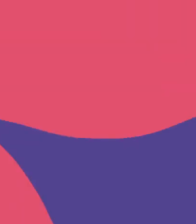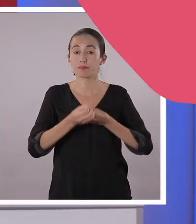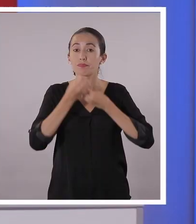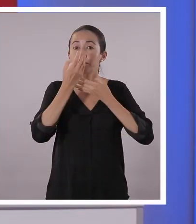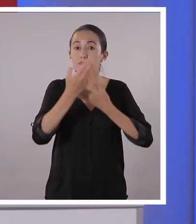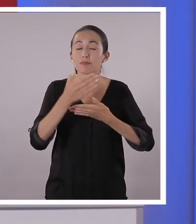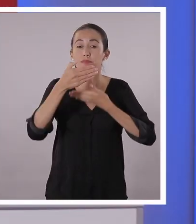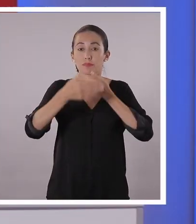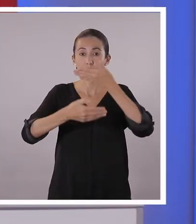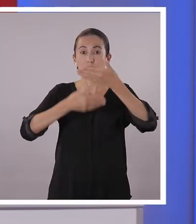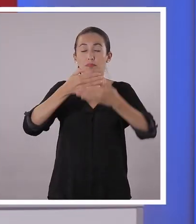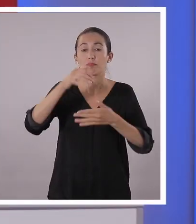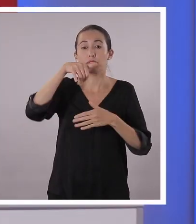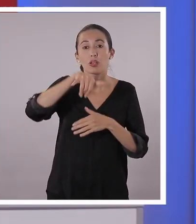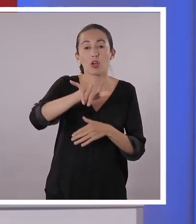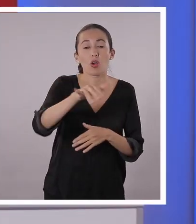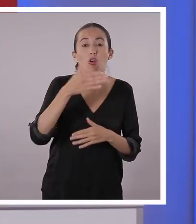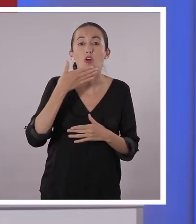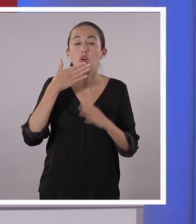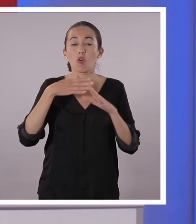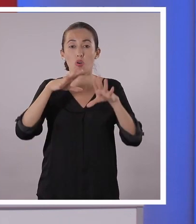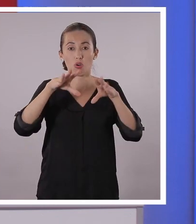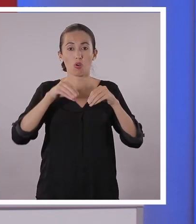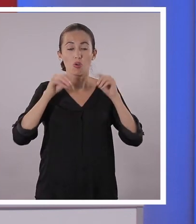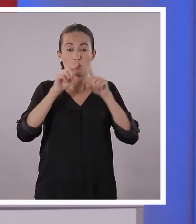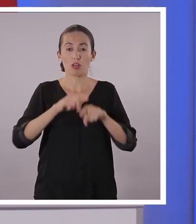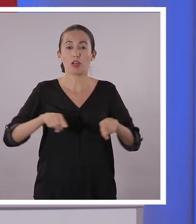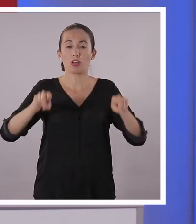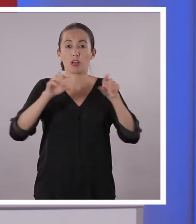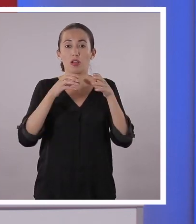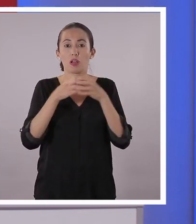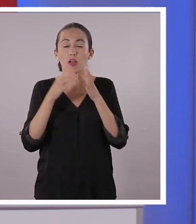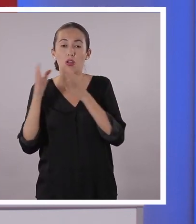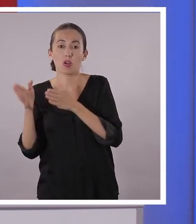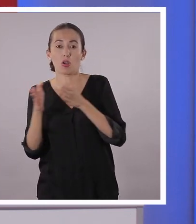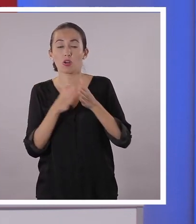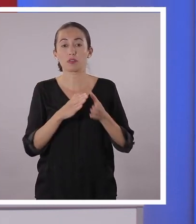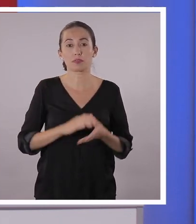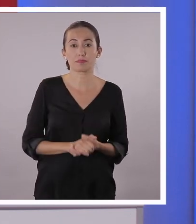Y así vamos a guardar nuestros pedazos más pequeñitos para más adelante.